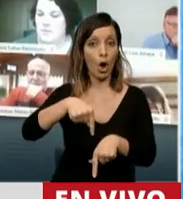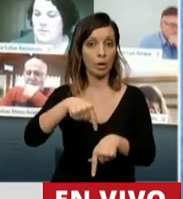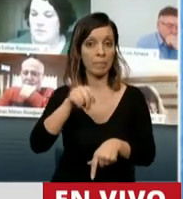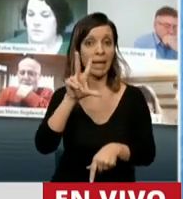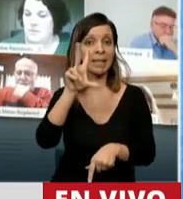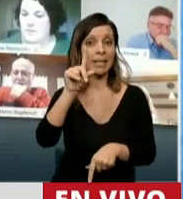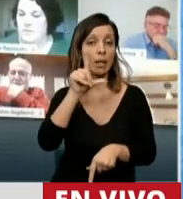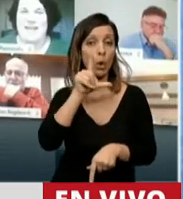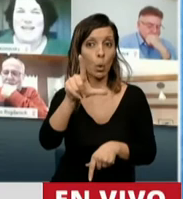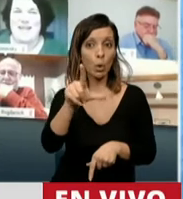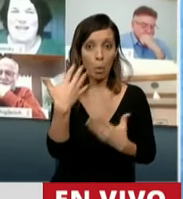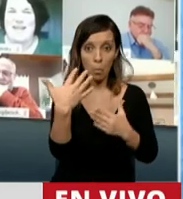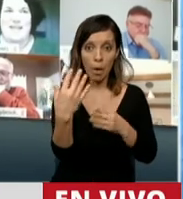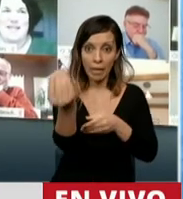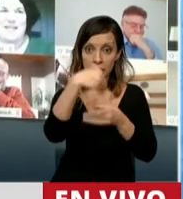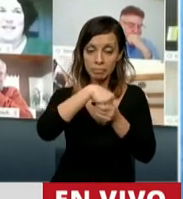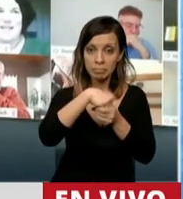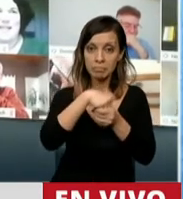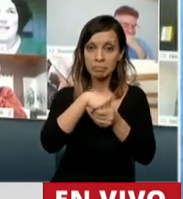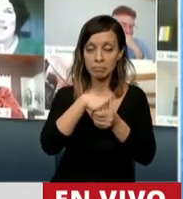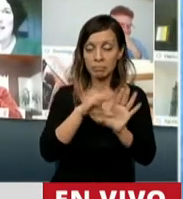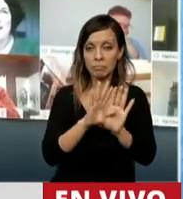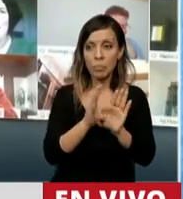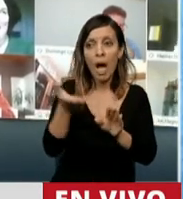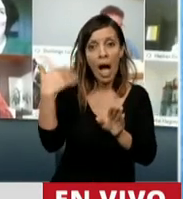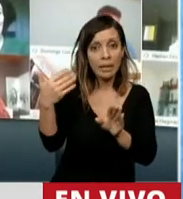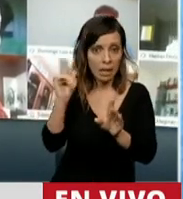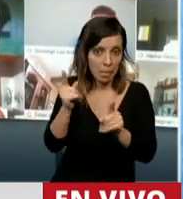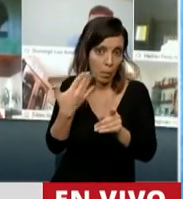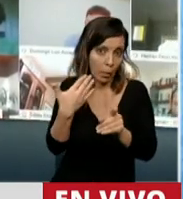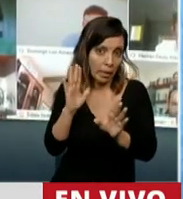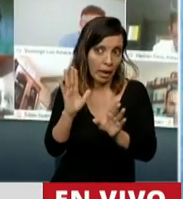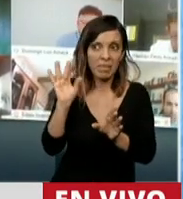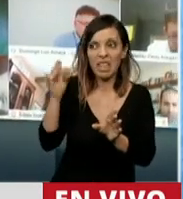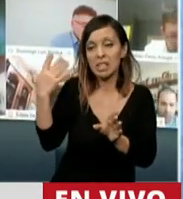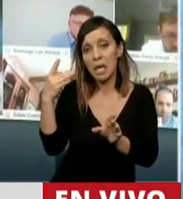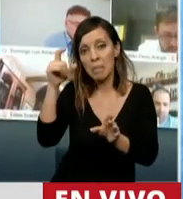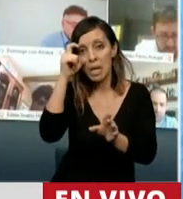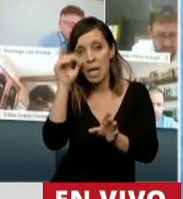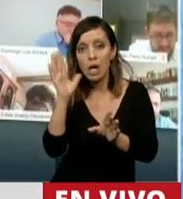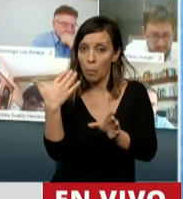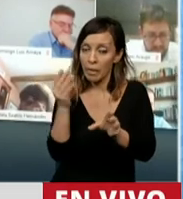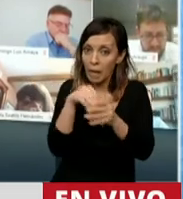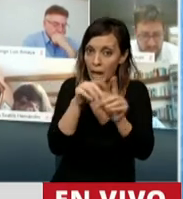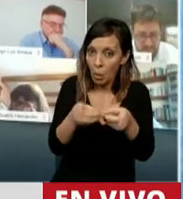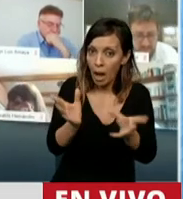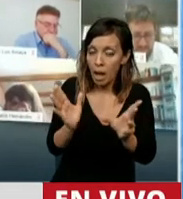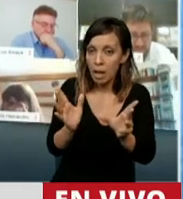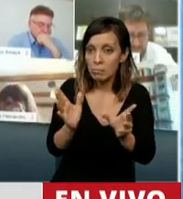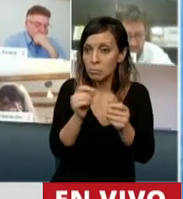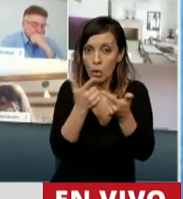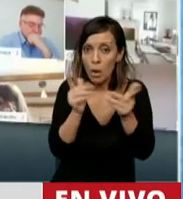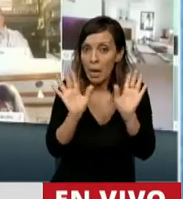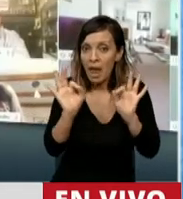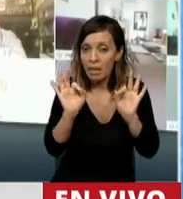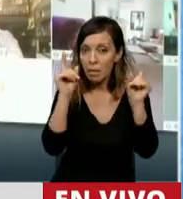julio, puede entrar a la moratoria, lo pudo haber hecho antes, desde diciembre, desde enero, y no tenía ningún